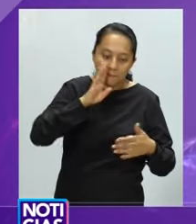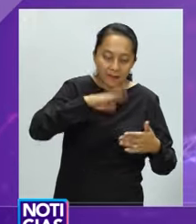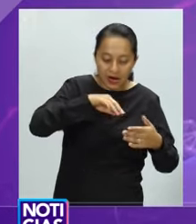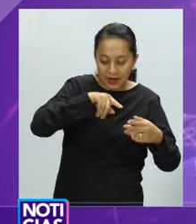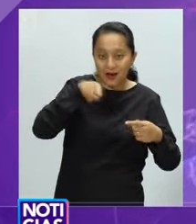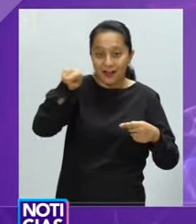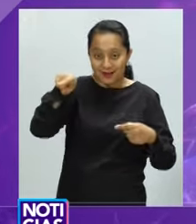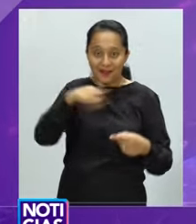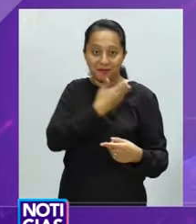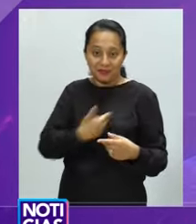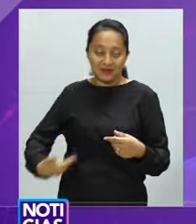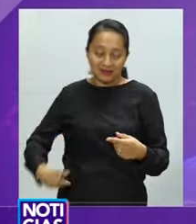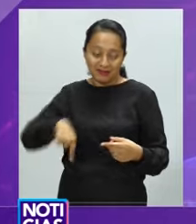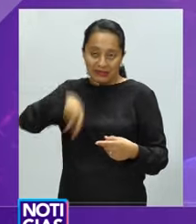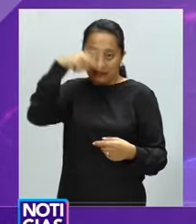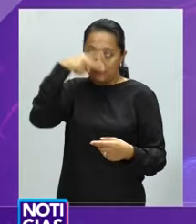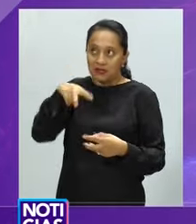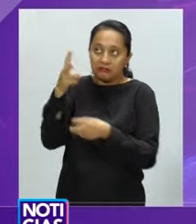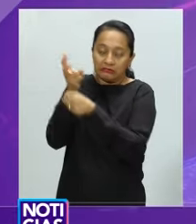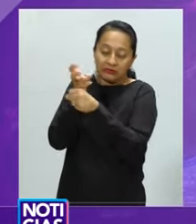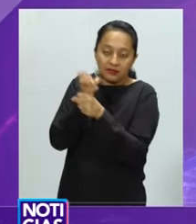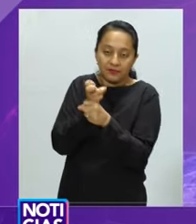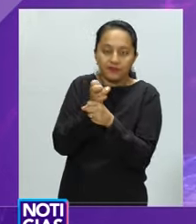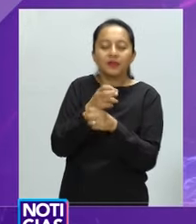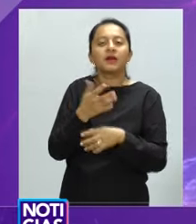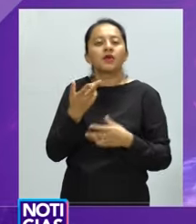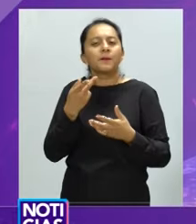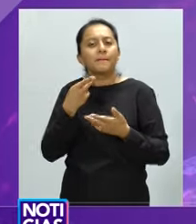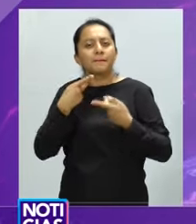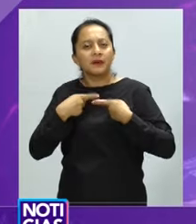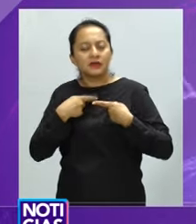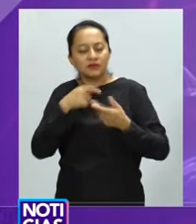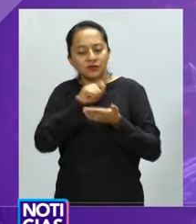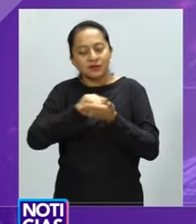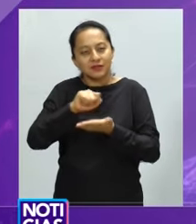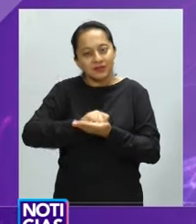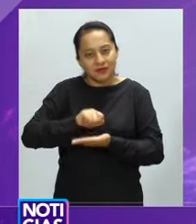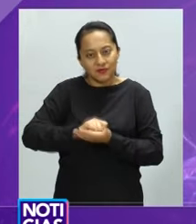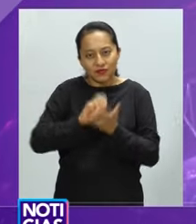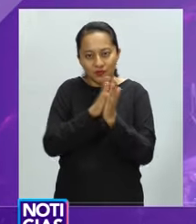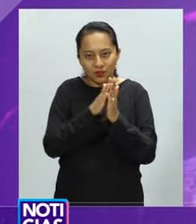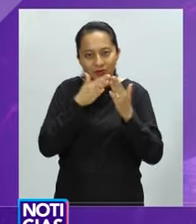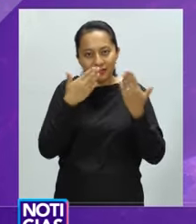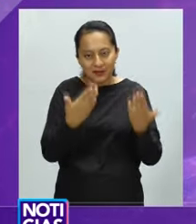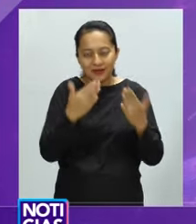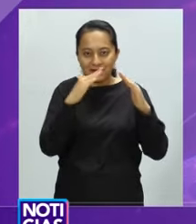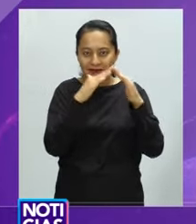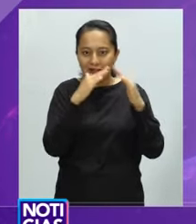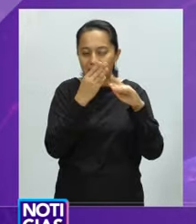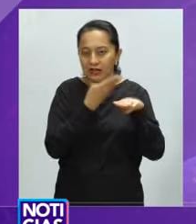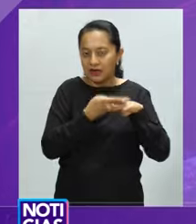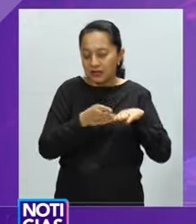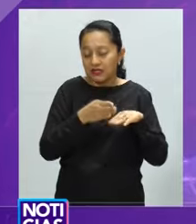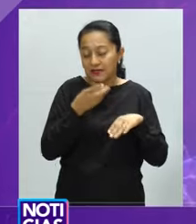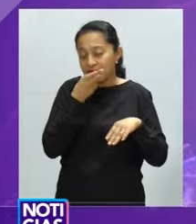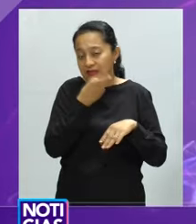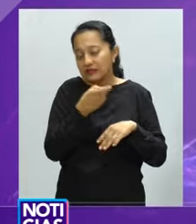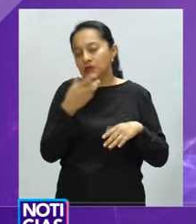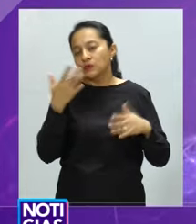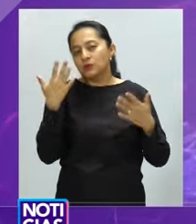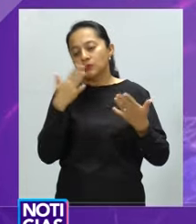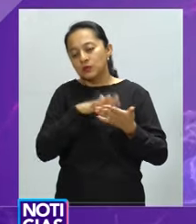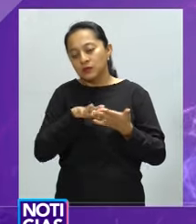mexicano. Una de las autoras del libro La Casa Blanca de Enrique Peña Nieto también dijo que es difícil que el mandatario